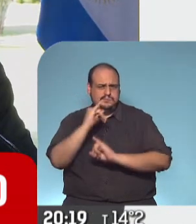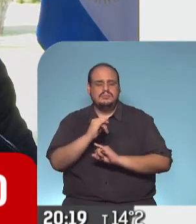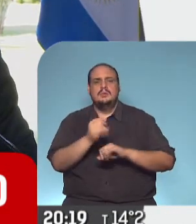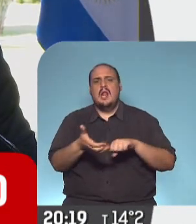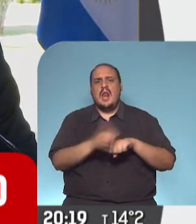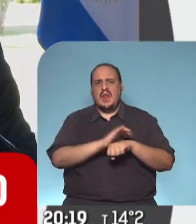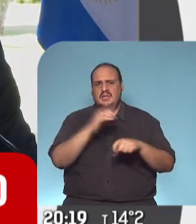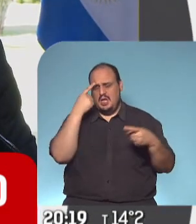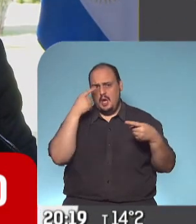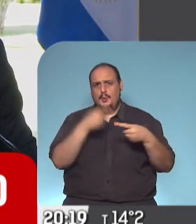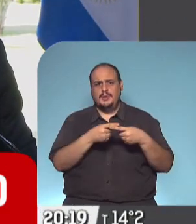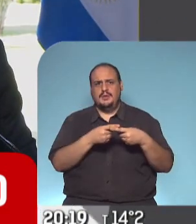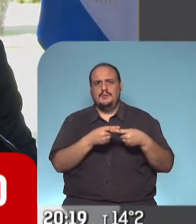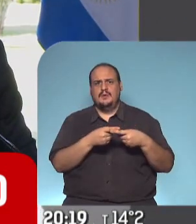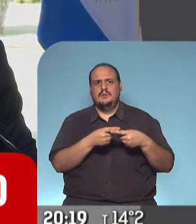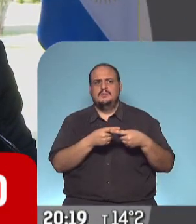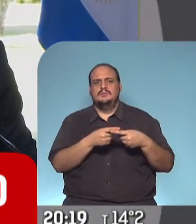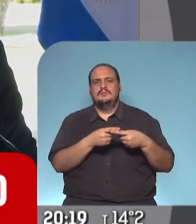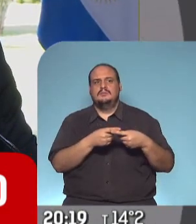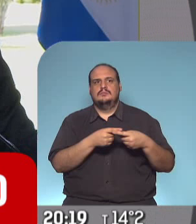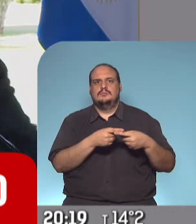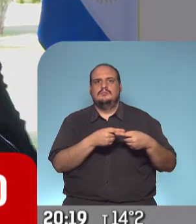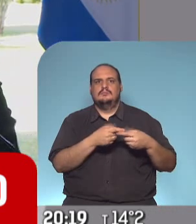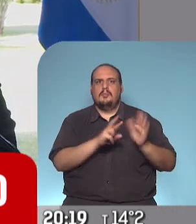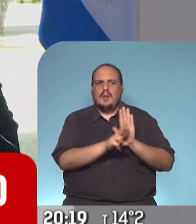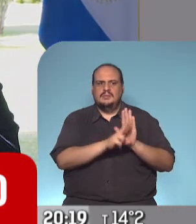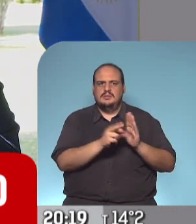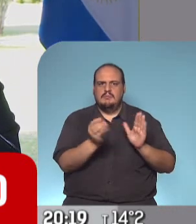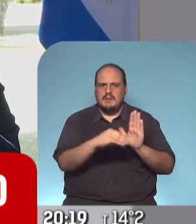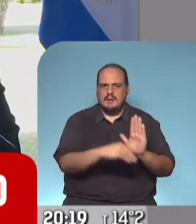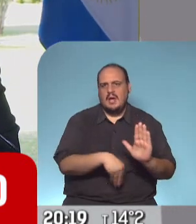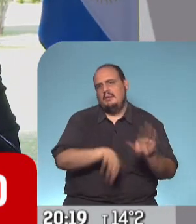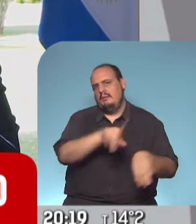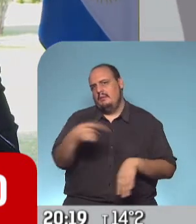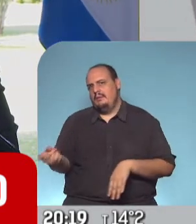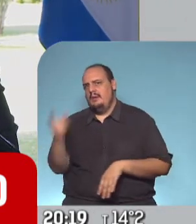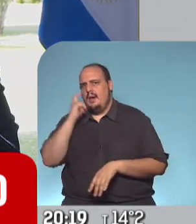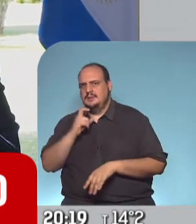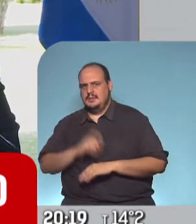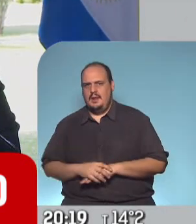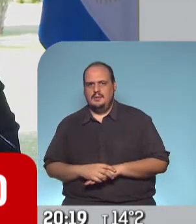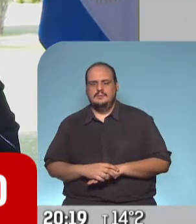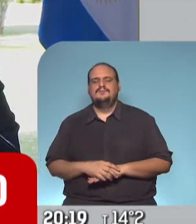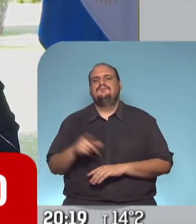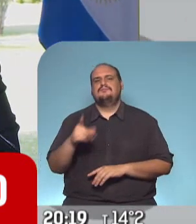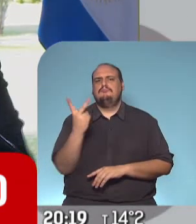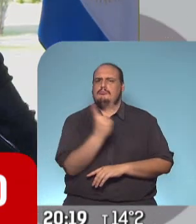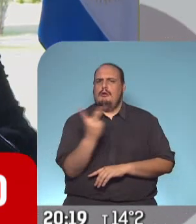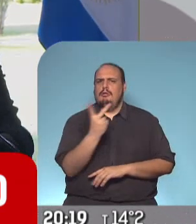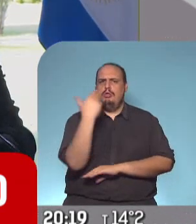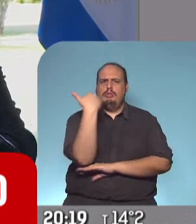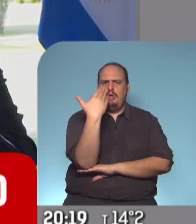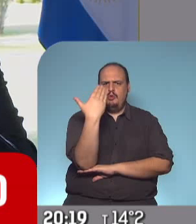Horacio Rodríguez Larreta era avanzar mucho más que la de Axel Kicillof y así lo estamos viendo. Si, vemos en los discursos de ambos que si bien